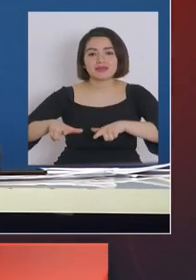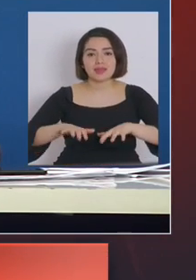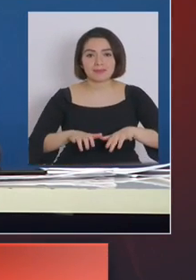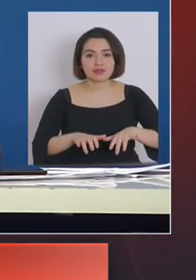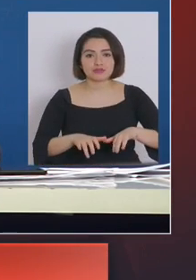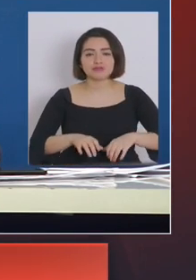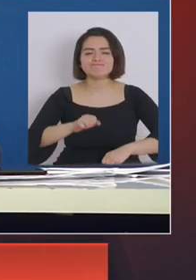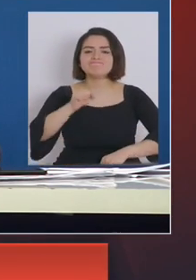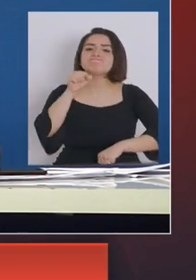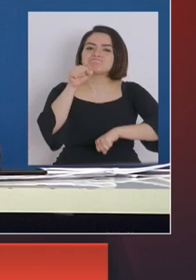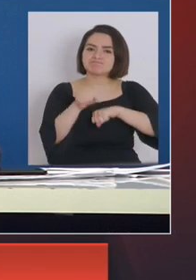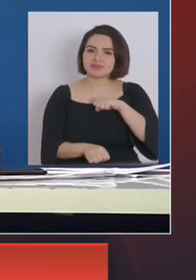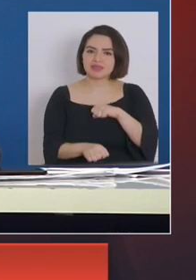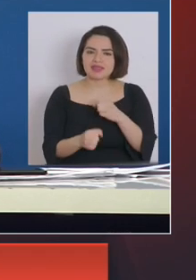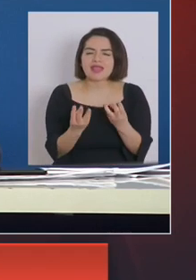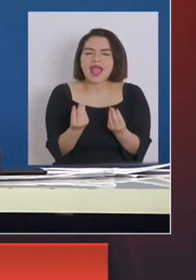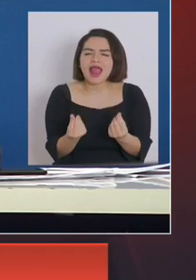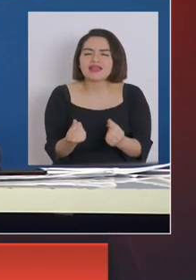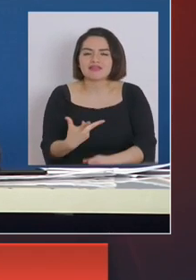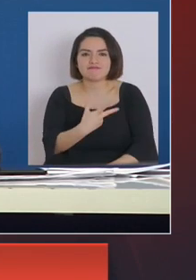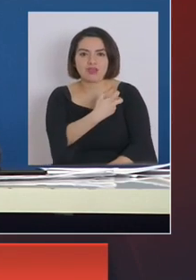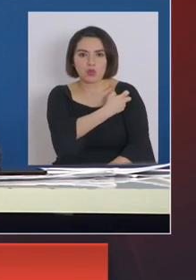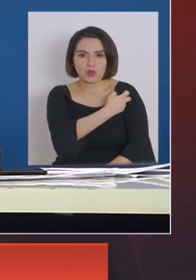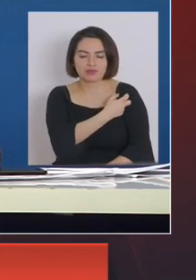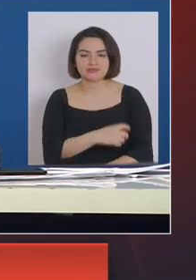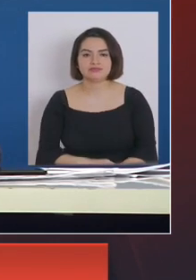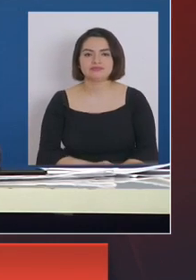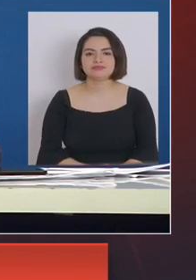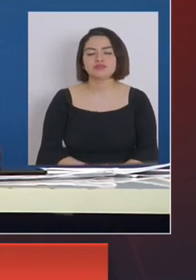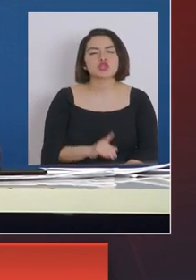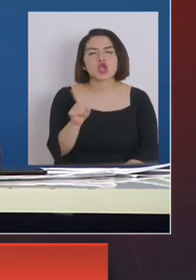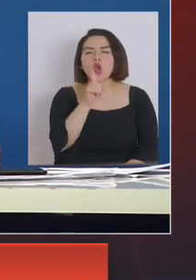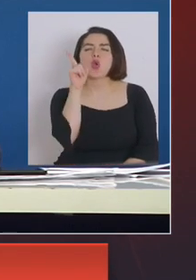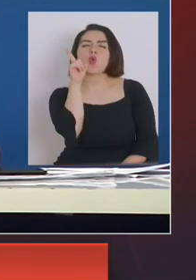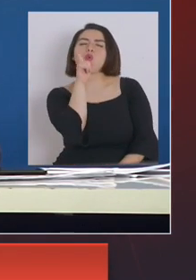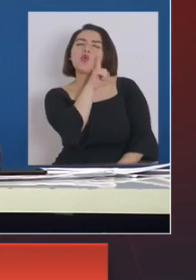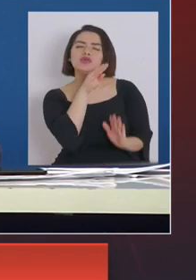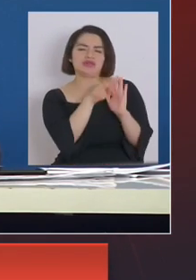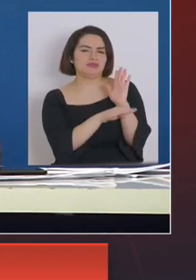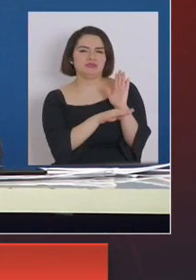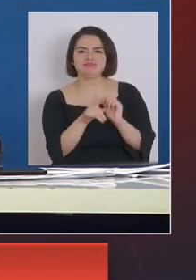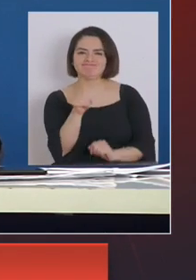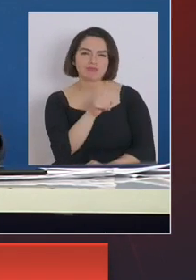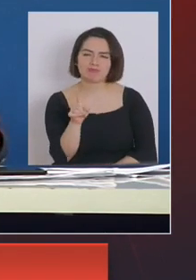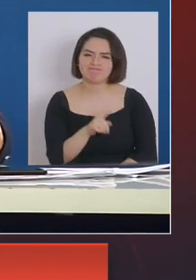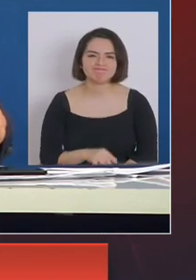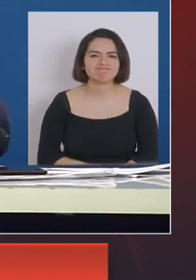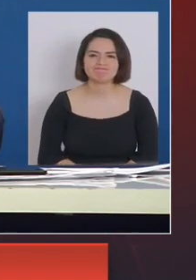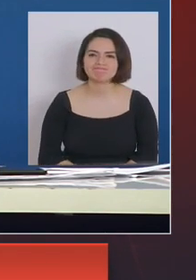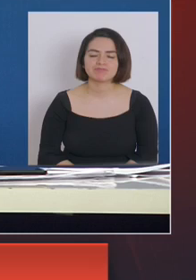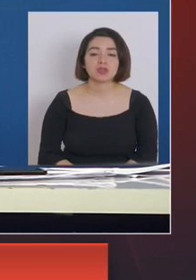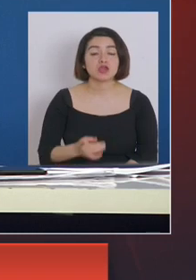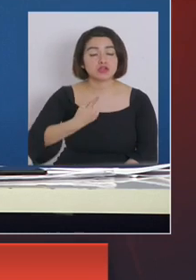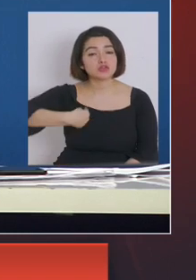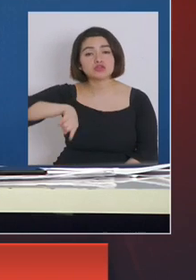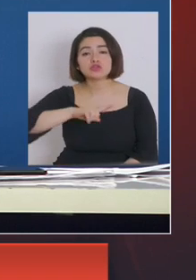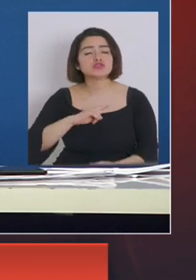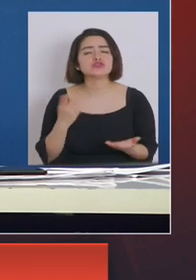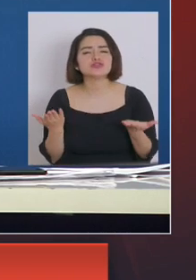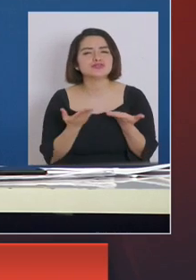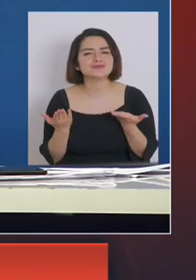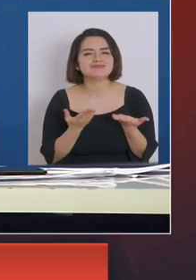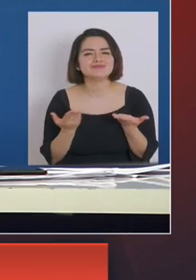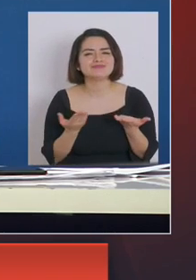que certifican la calidad de estas vacunas. Por lo tanto, no es que estén en el último lugar de ninguna manera y nosotros vamos a